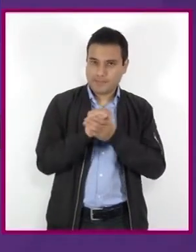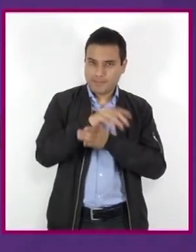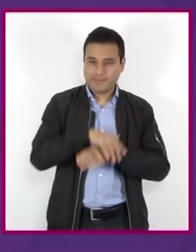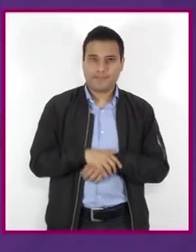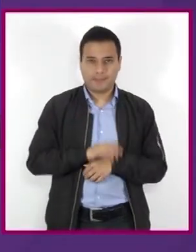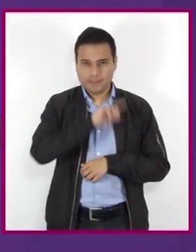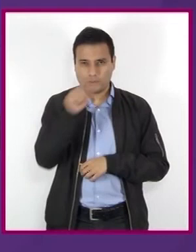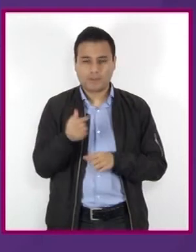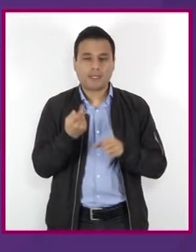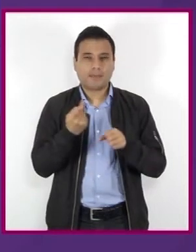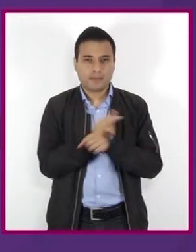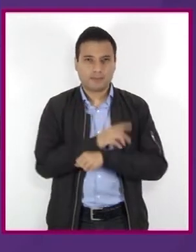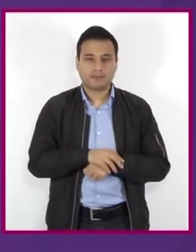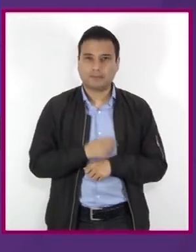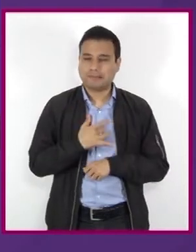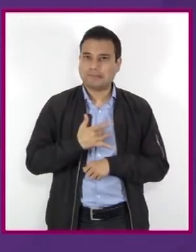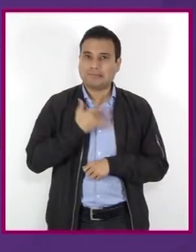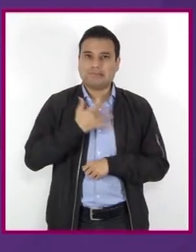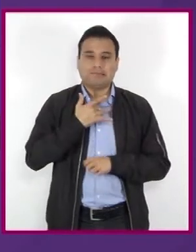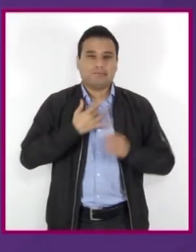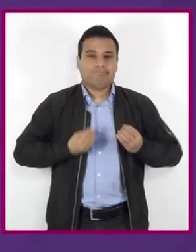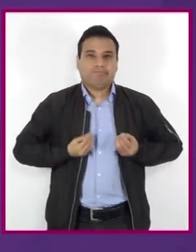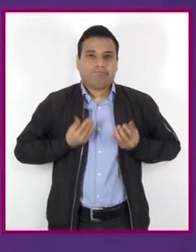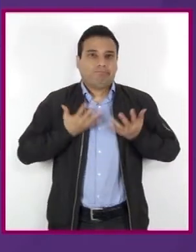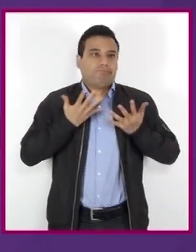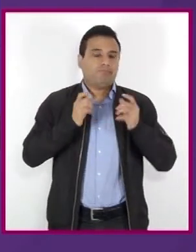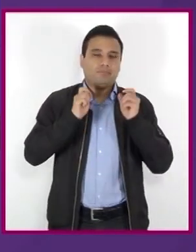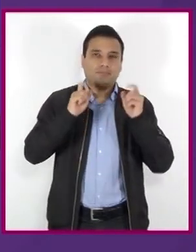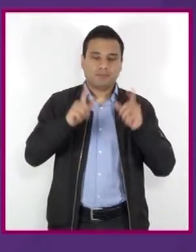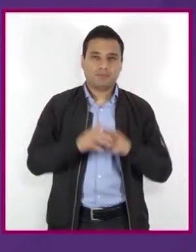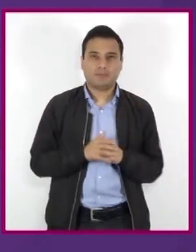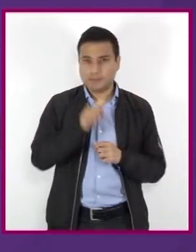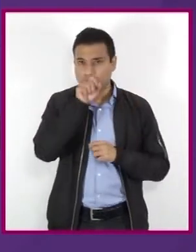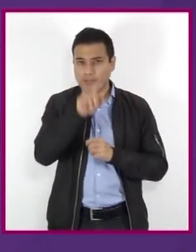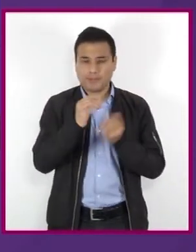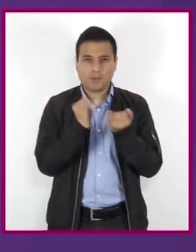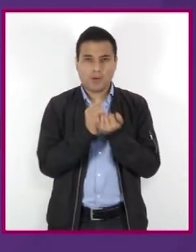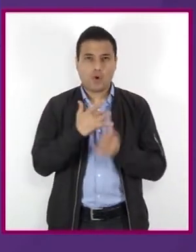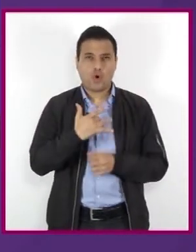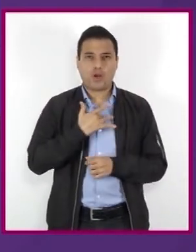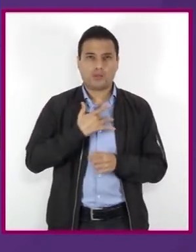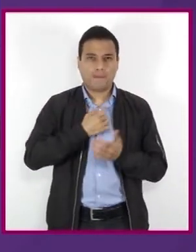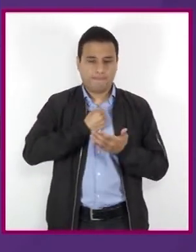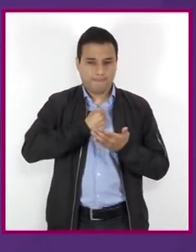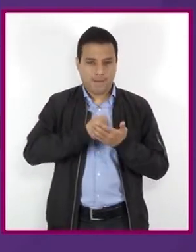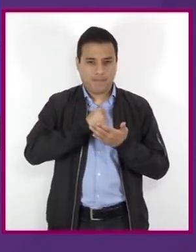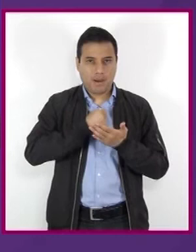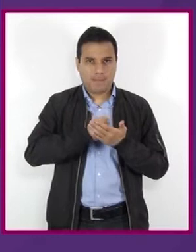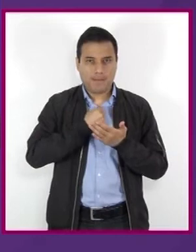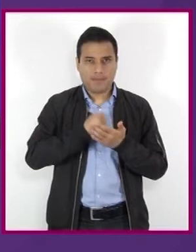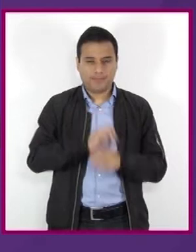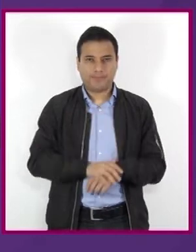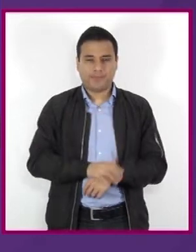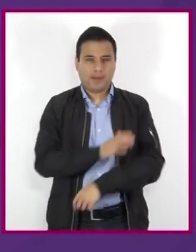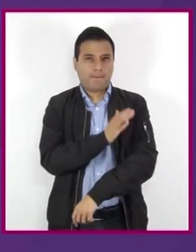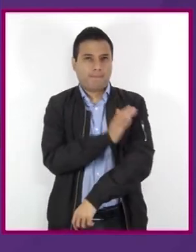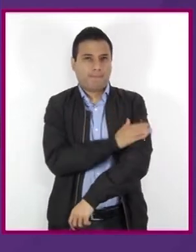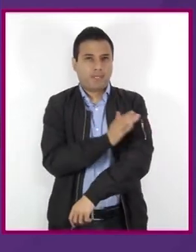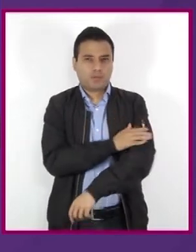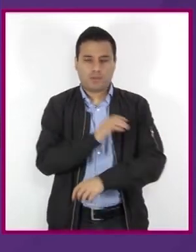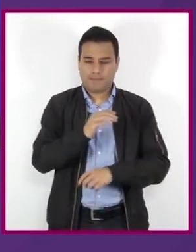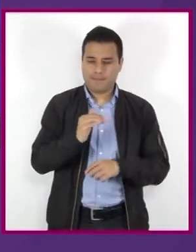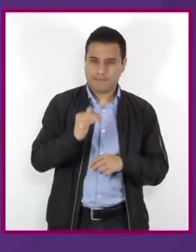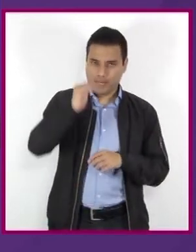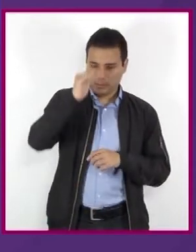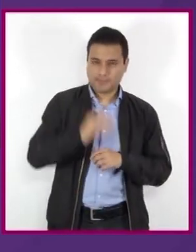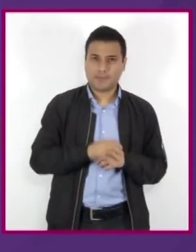estimulación intensa del sistema nervioso central, aumento de los latidos del corazón y la presión arterial, aumento de la